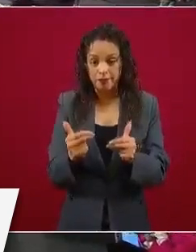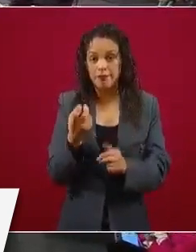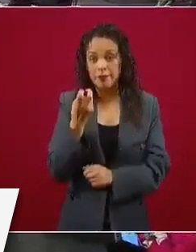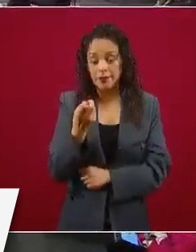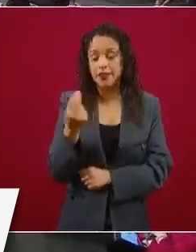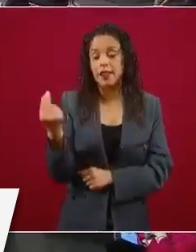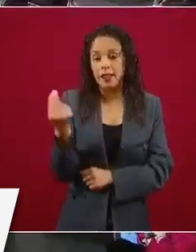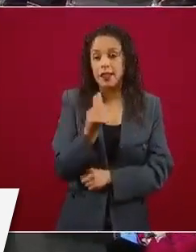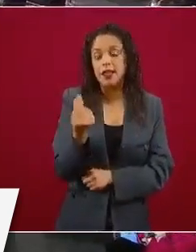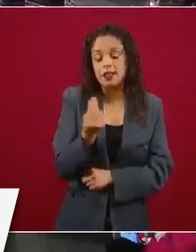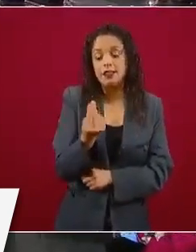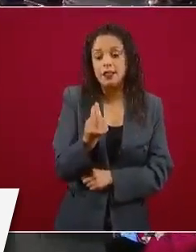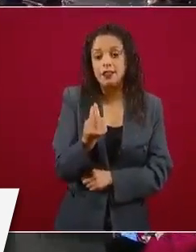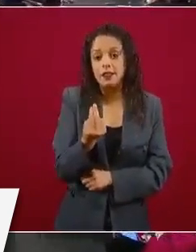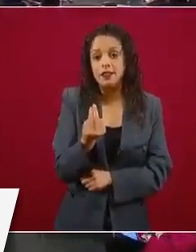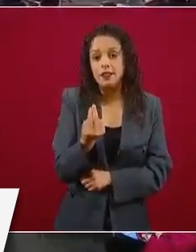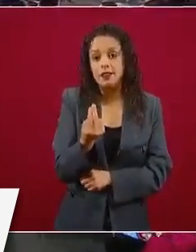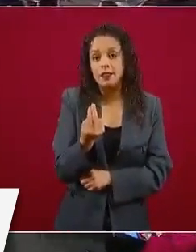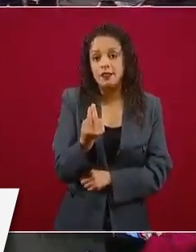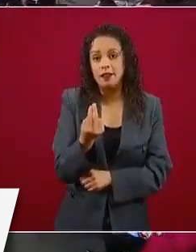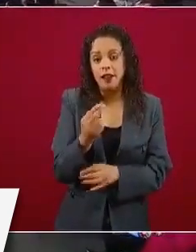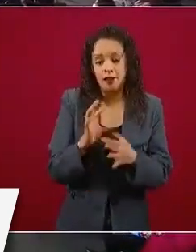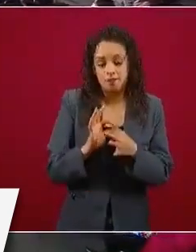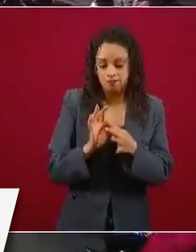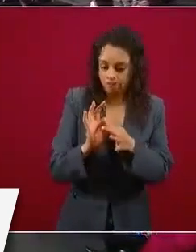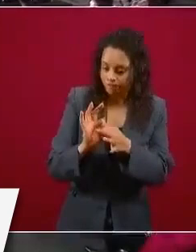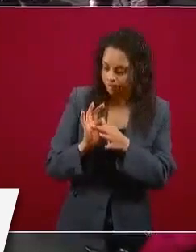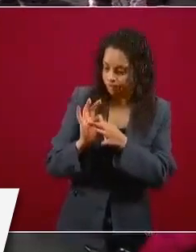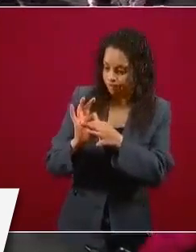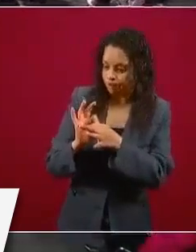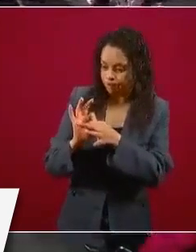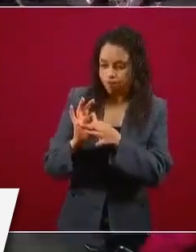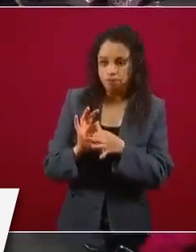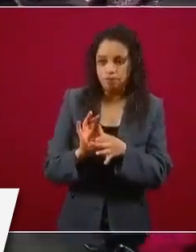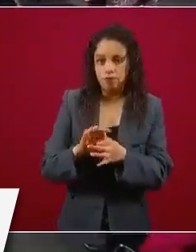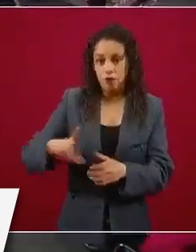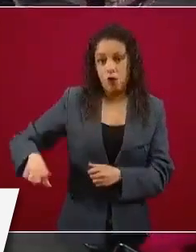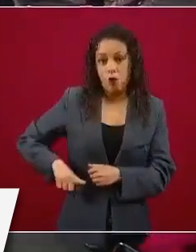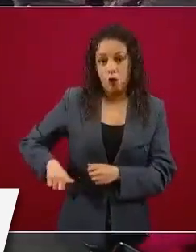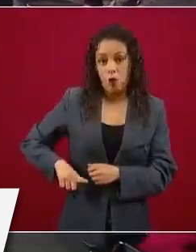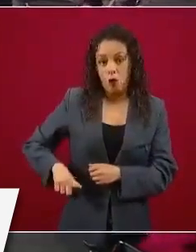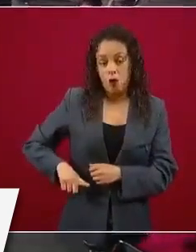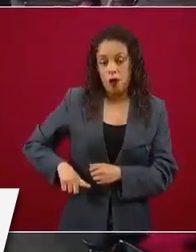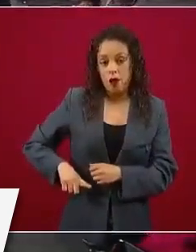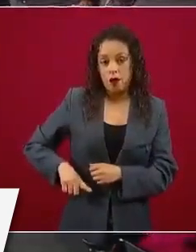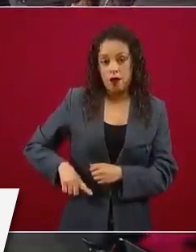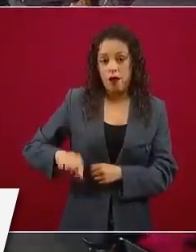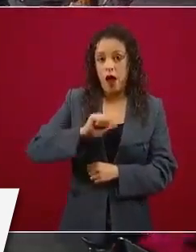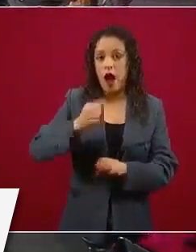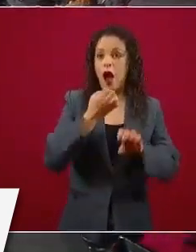trabajar de manera coordinada con los gobiernos de los estados para